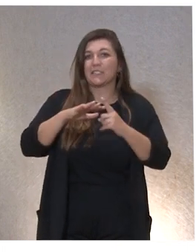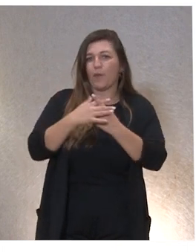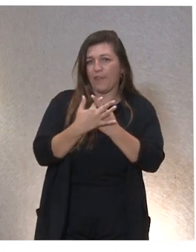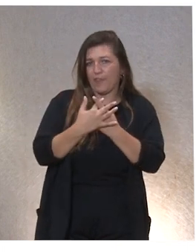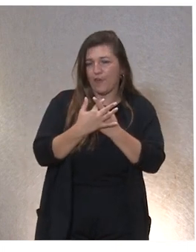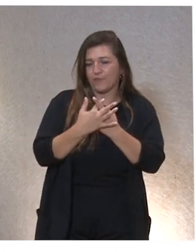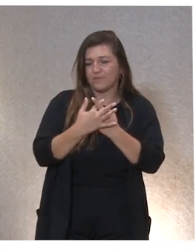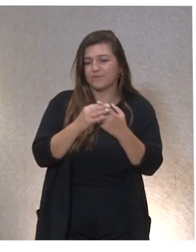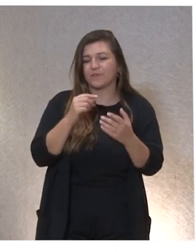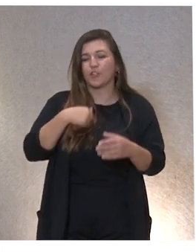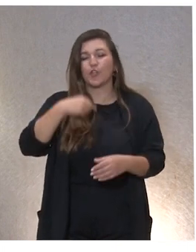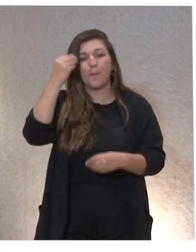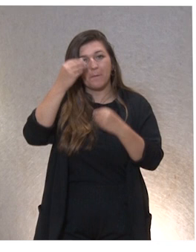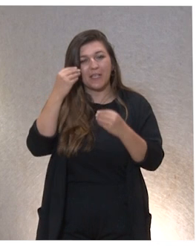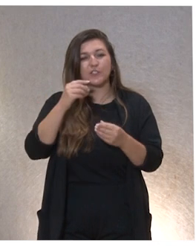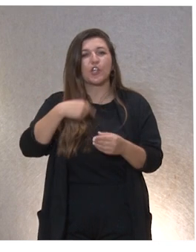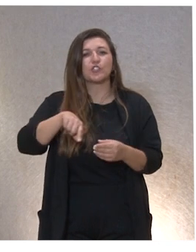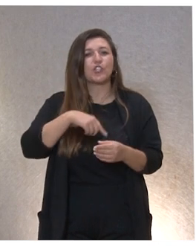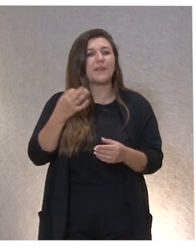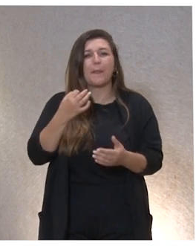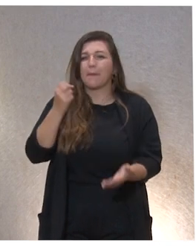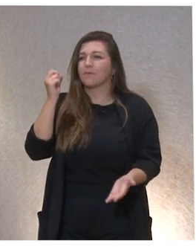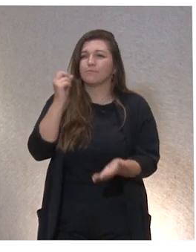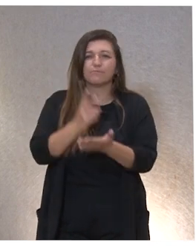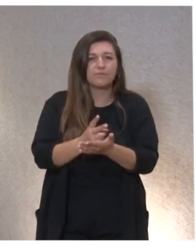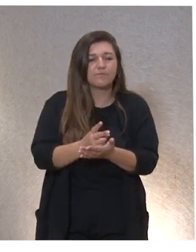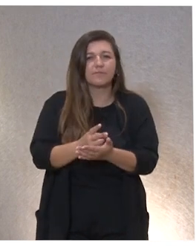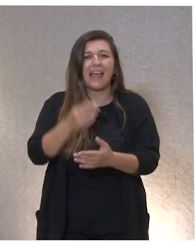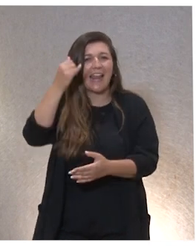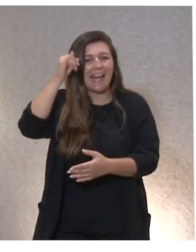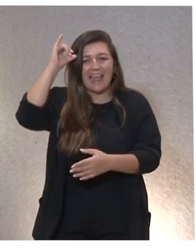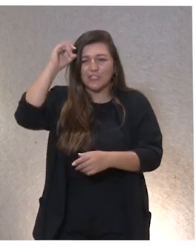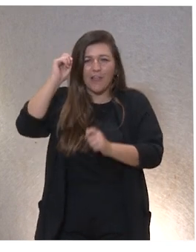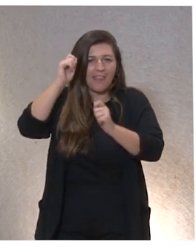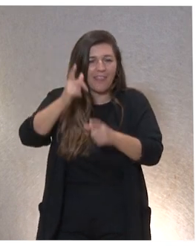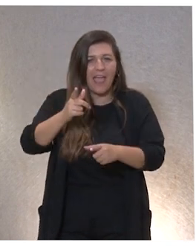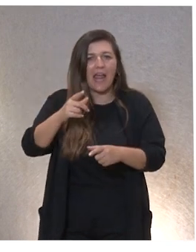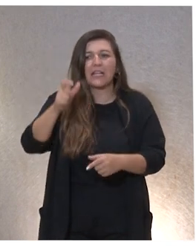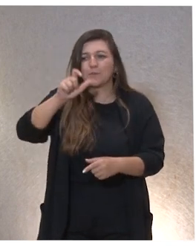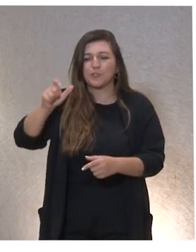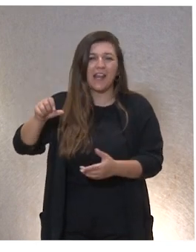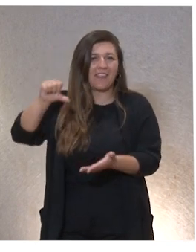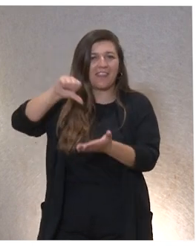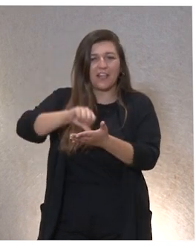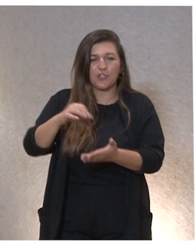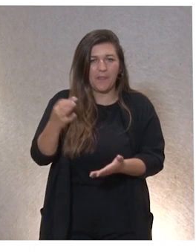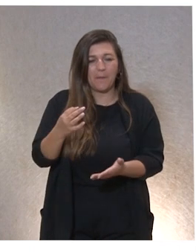que que es un momento en el que tenemos que apostar tenemos que arriesgar tenemos que poner las personas en el centro aunque a veces